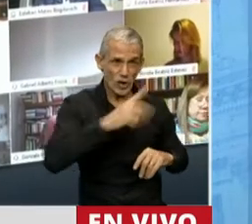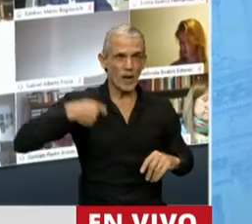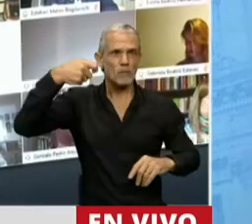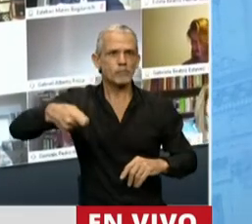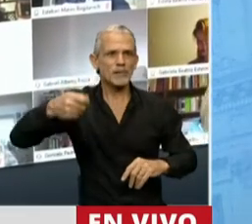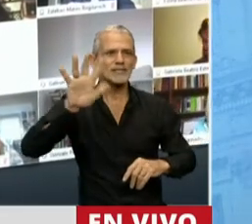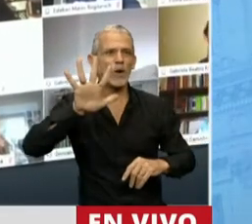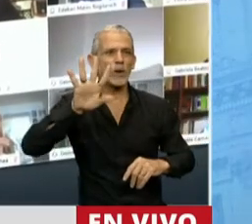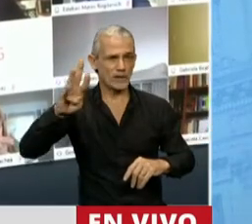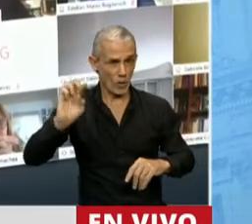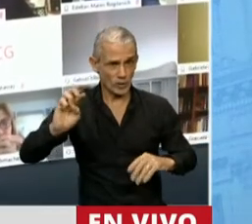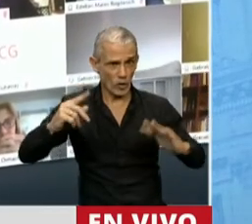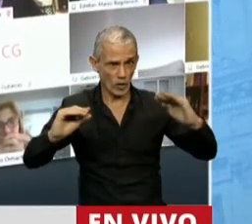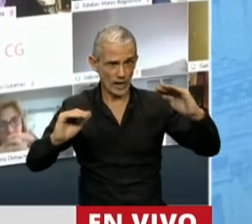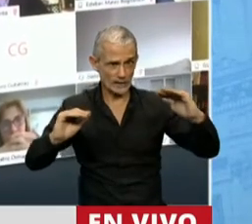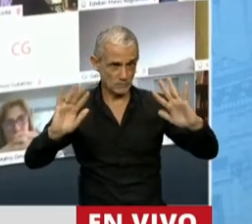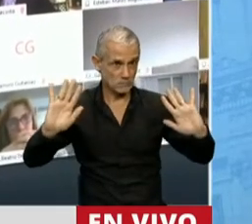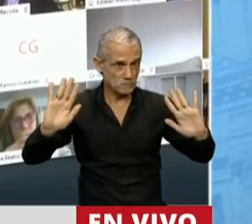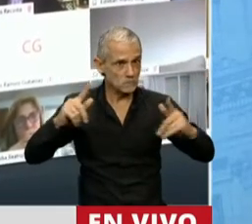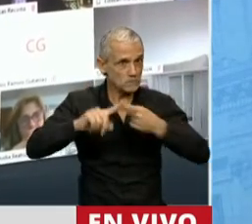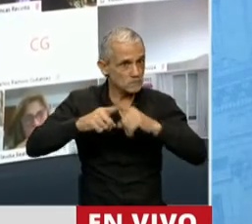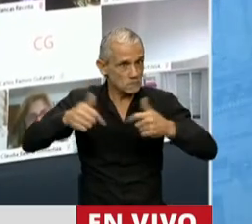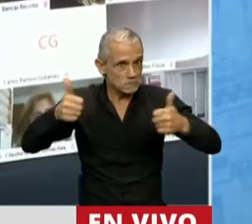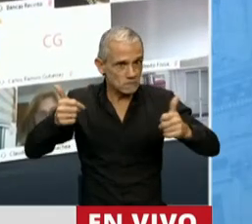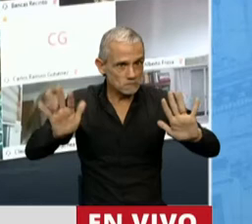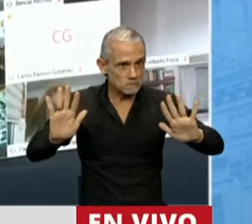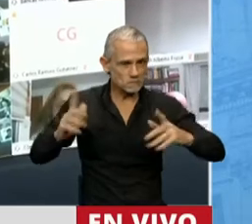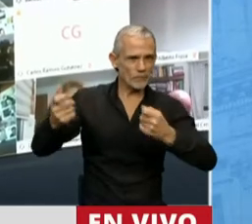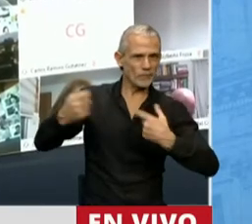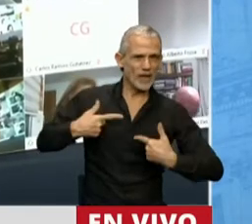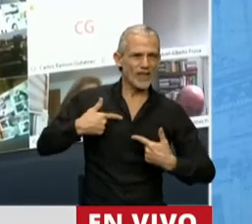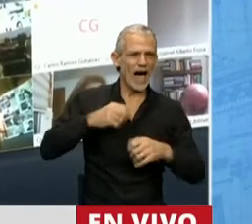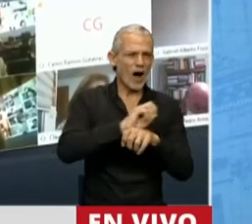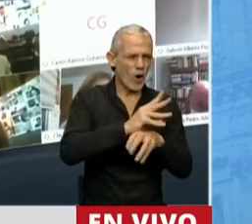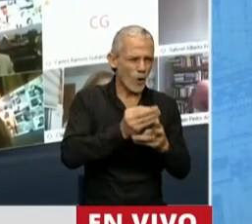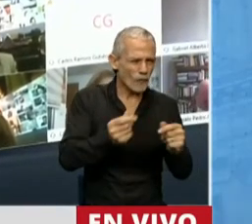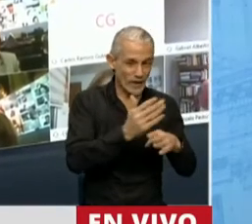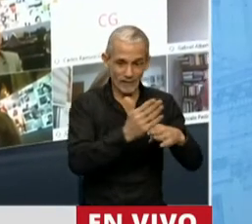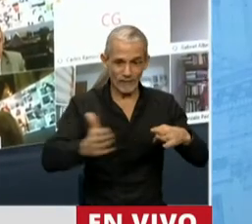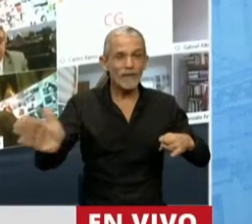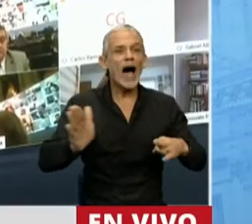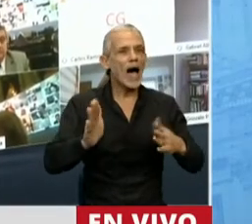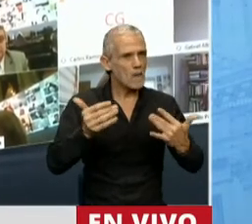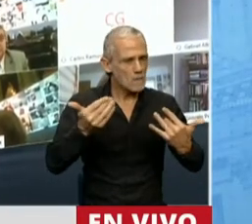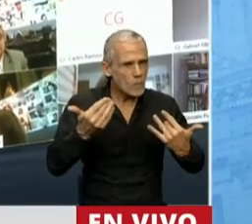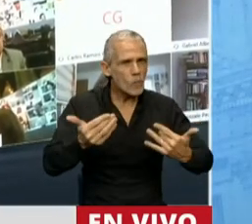acuerdo, creo que esto nos permite en la pospandemia imaginar un país